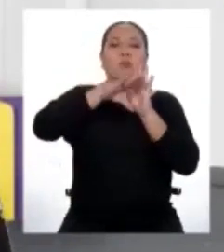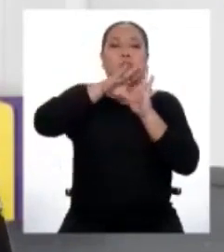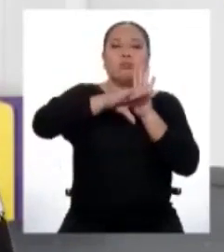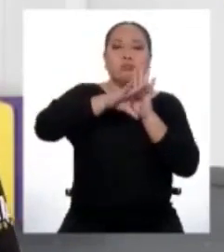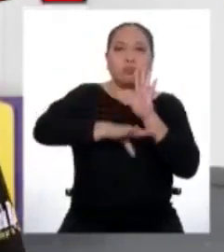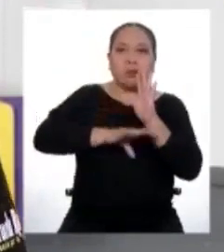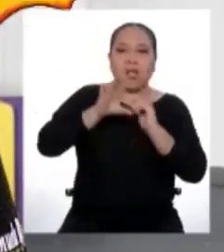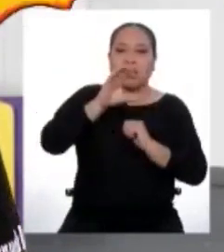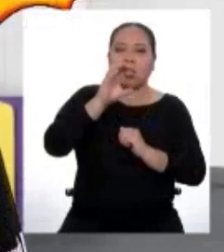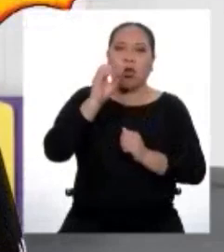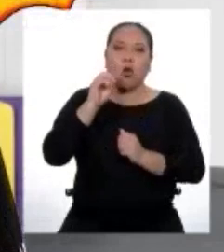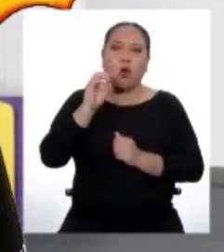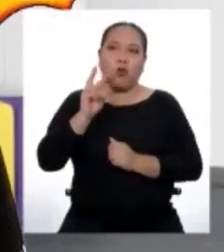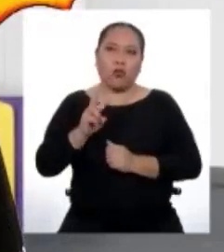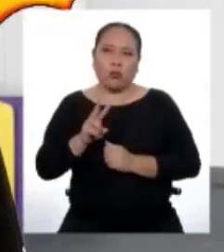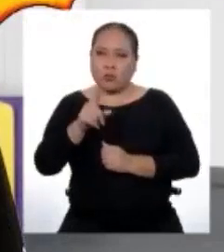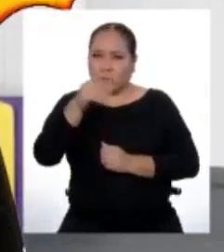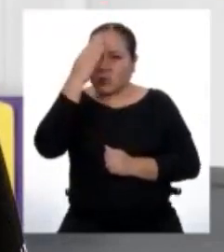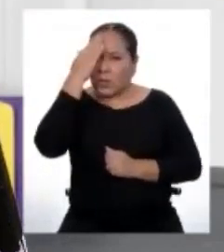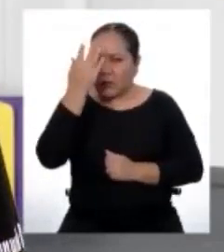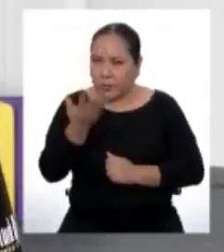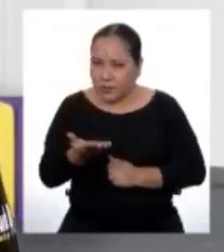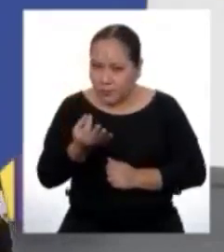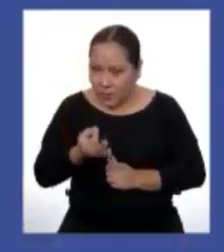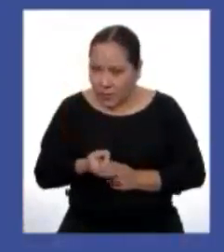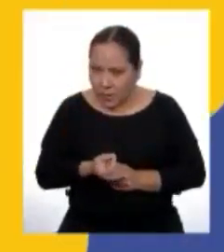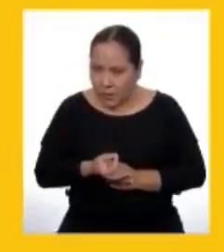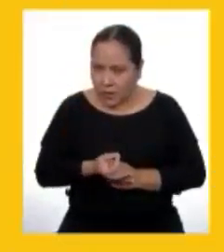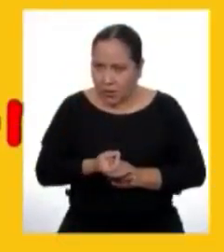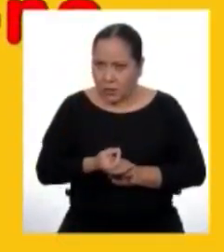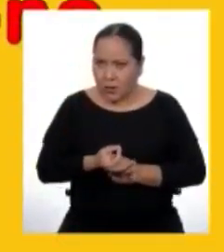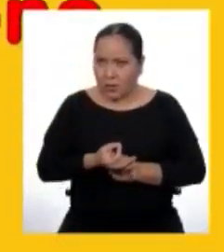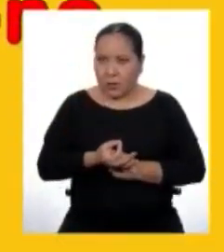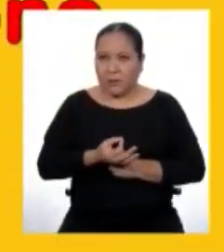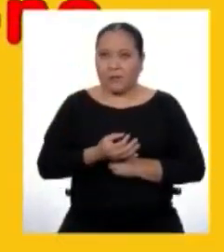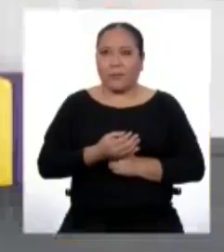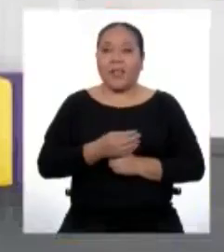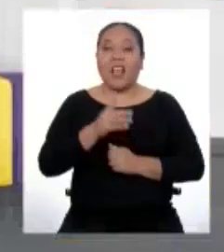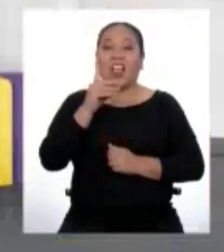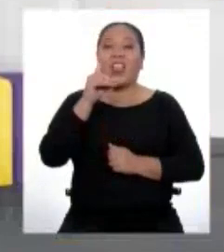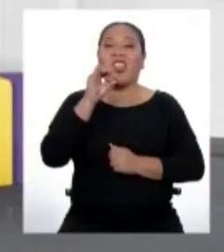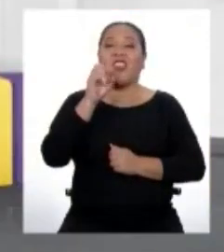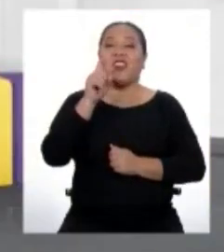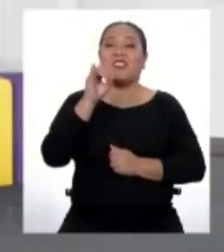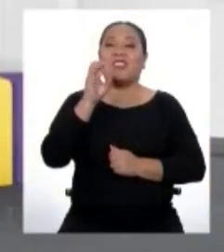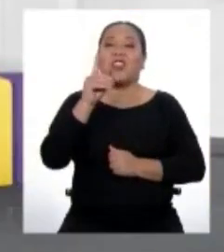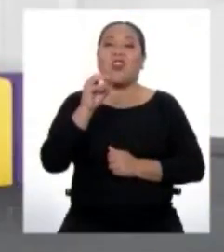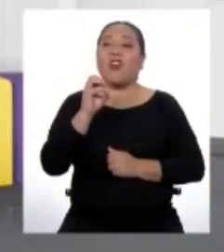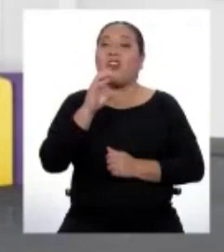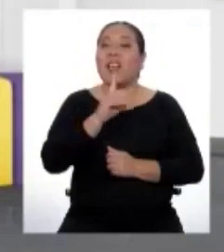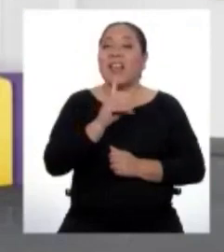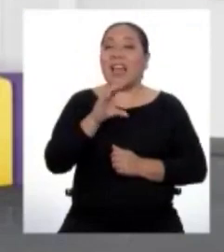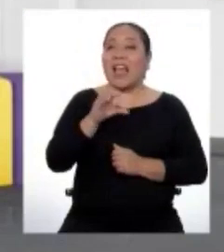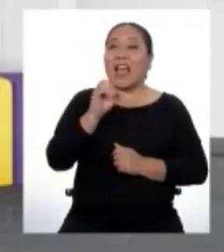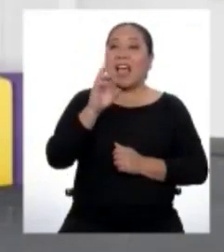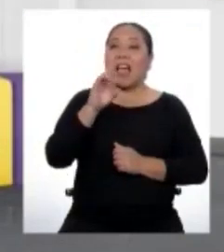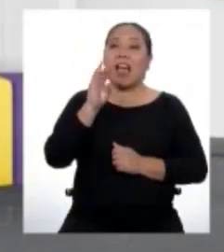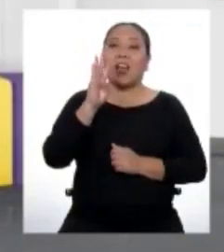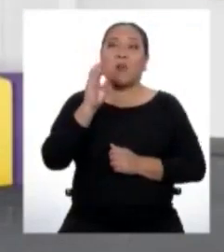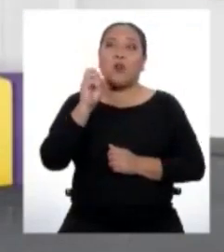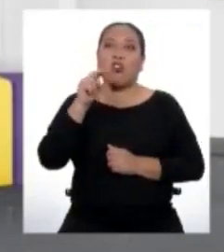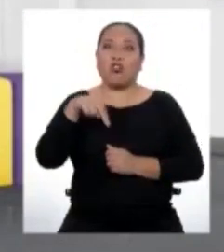CO2. ¿Sabes qué es CO2, no? ¡Dióxido de carbono! Justo eso que hace que el cielo esté